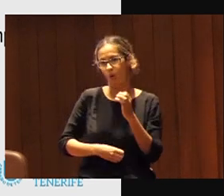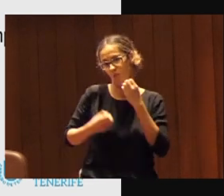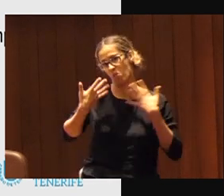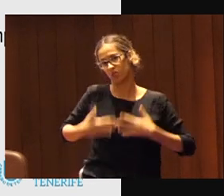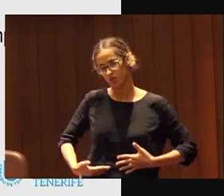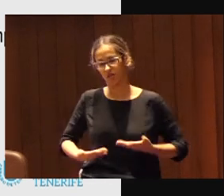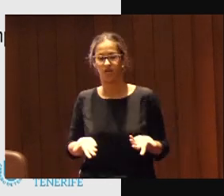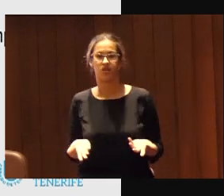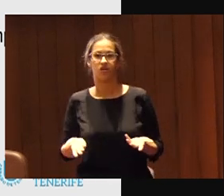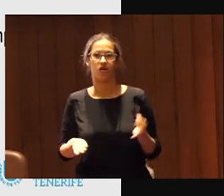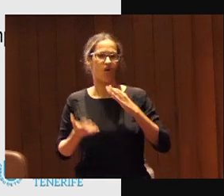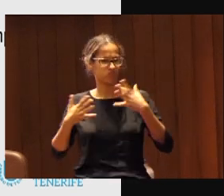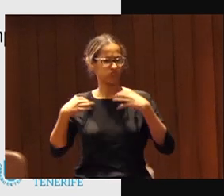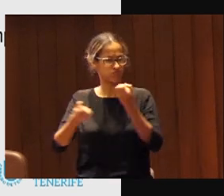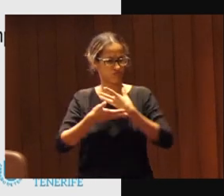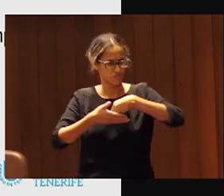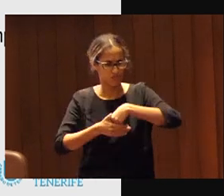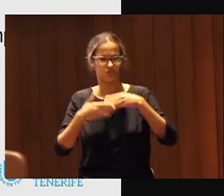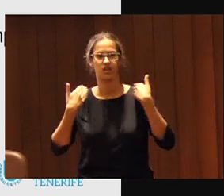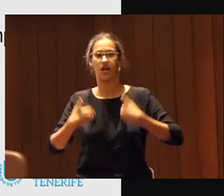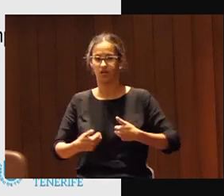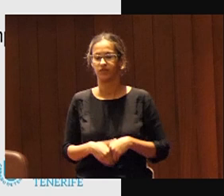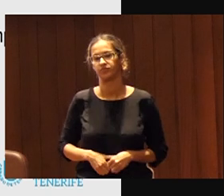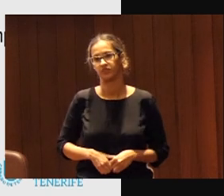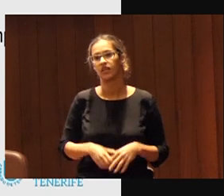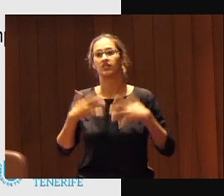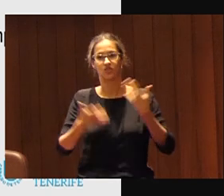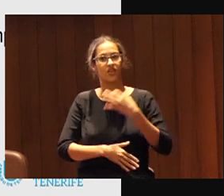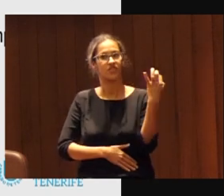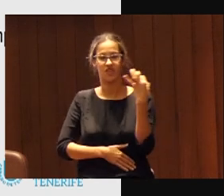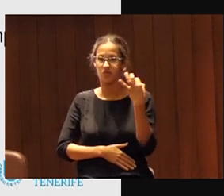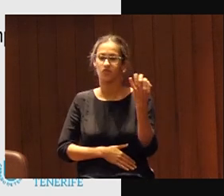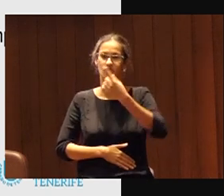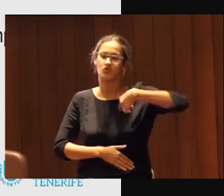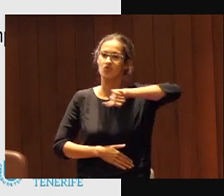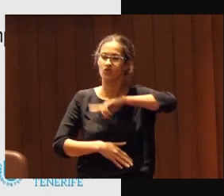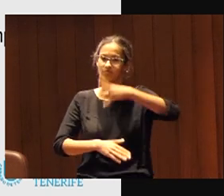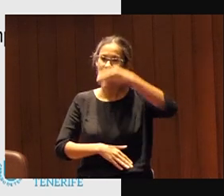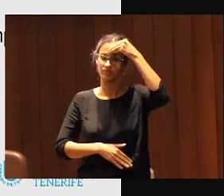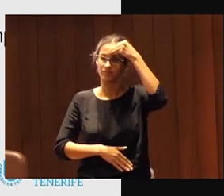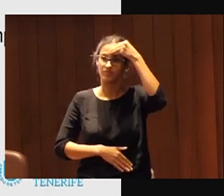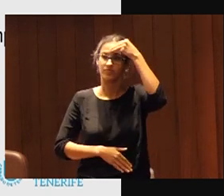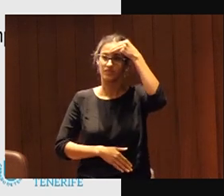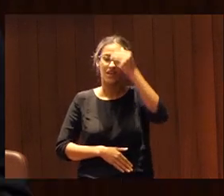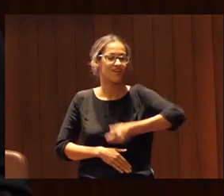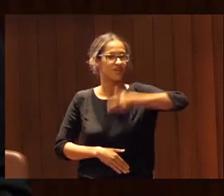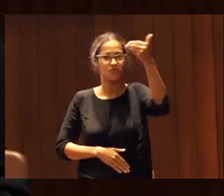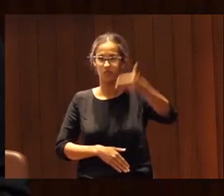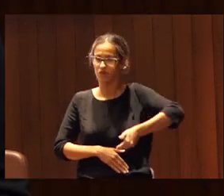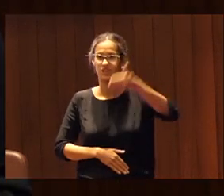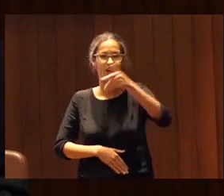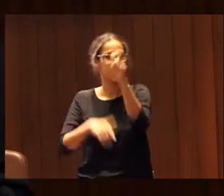corporal que es otra de las claves que creo que tenemos que llevarnos de aquí es fundamental que las personas